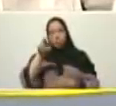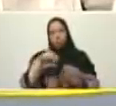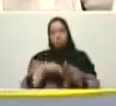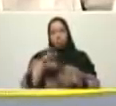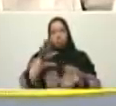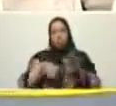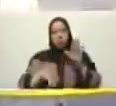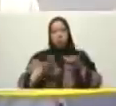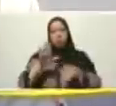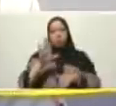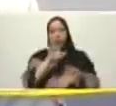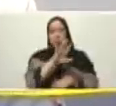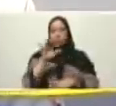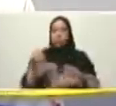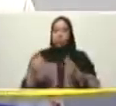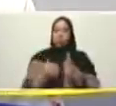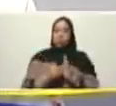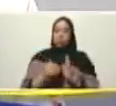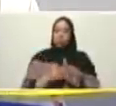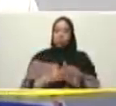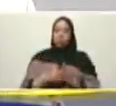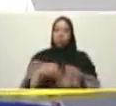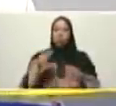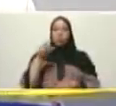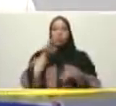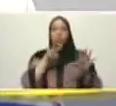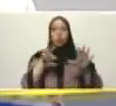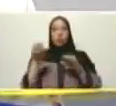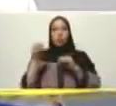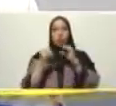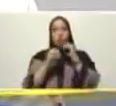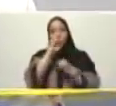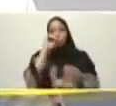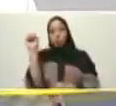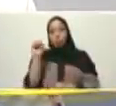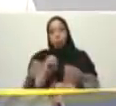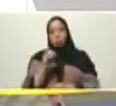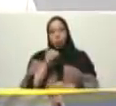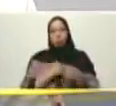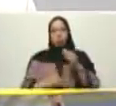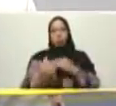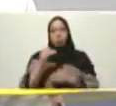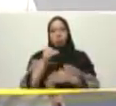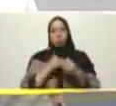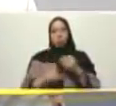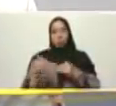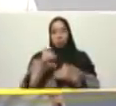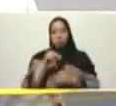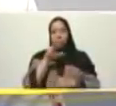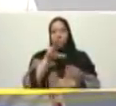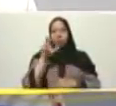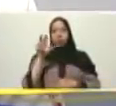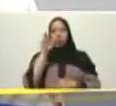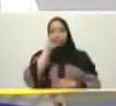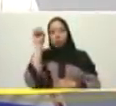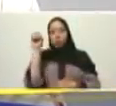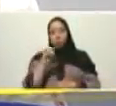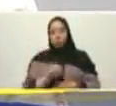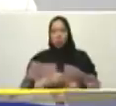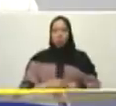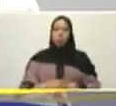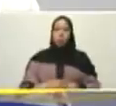nos dijo que asumiéramos y lleváramos un setenta por ciento la autoconstrucción que para ese momento era el treinta y siete por ciento de la ejecución